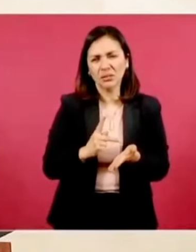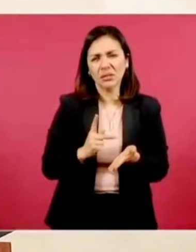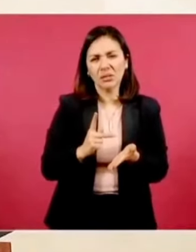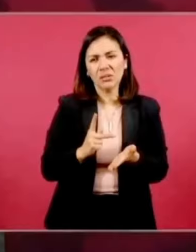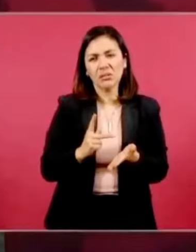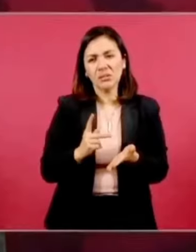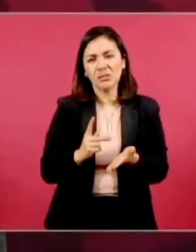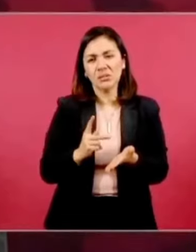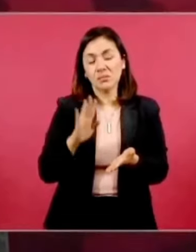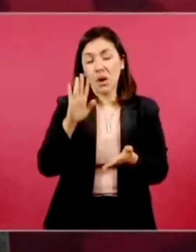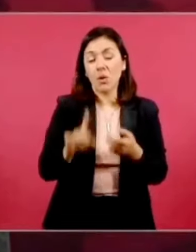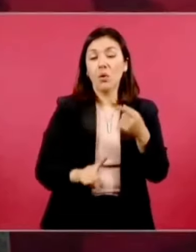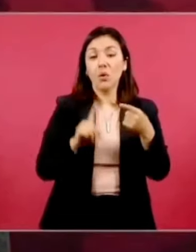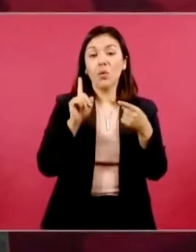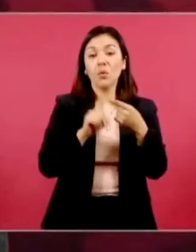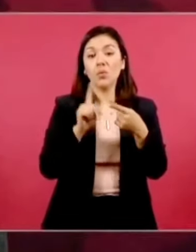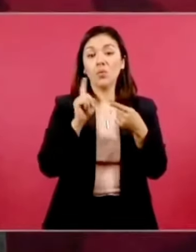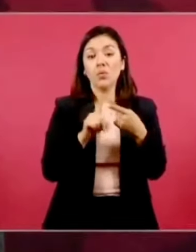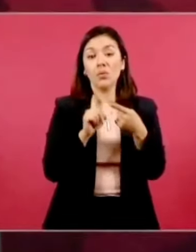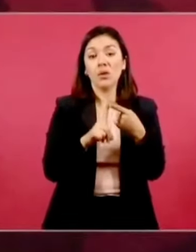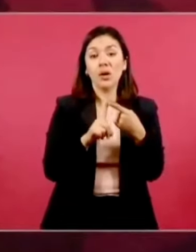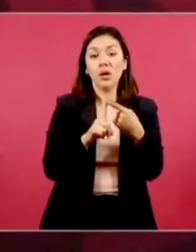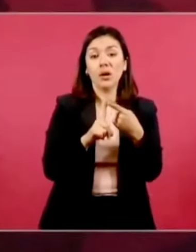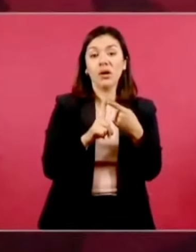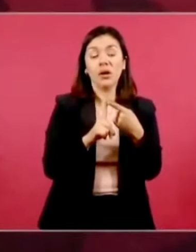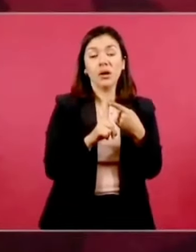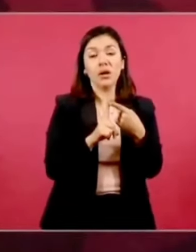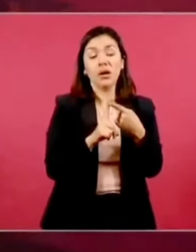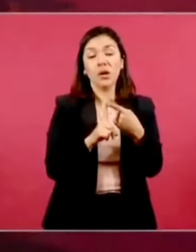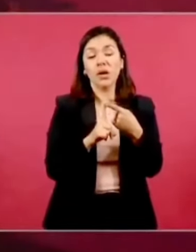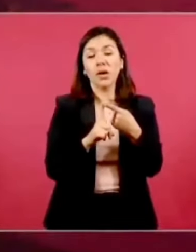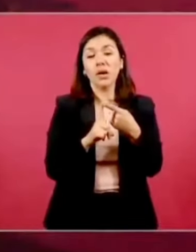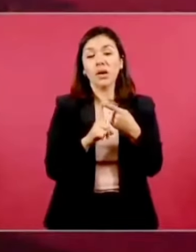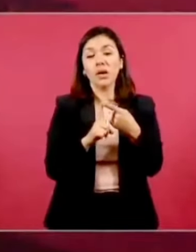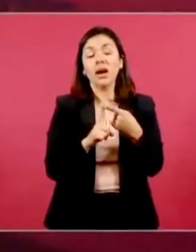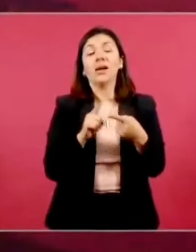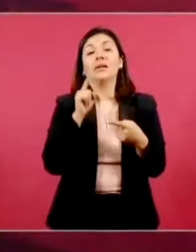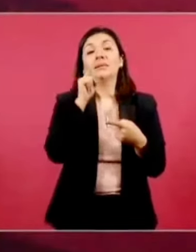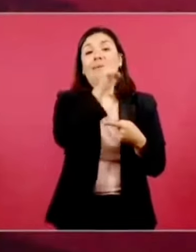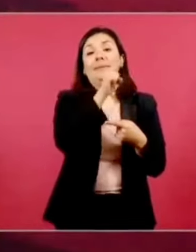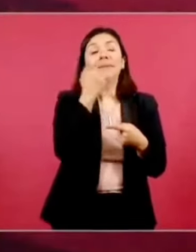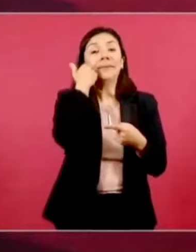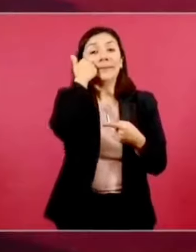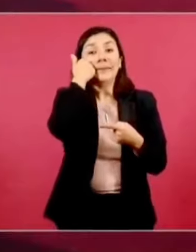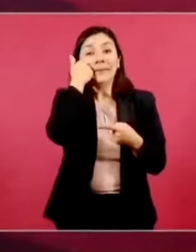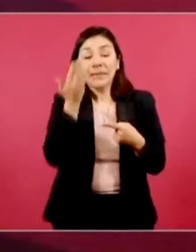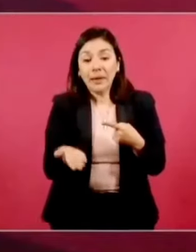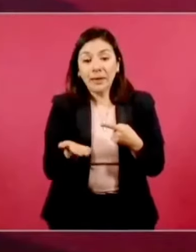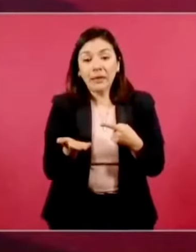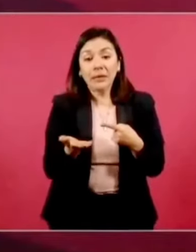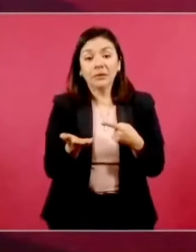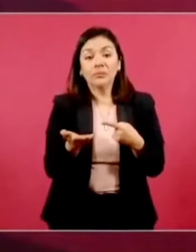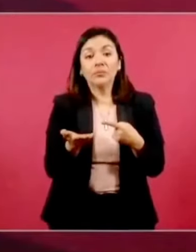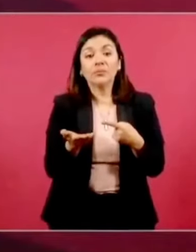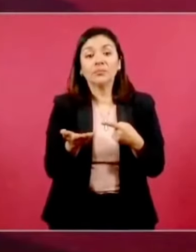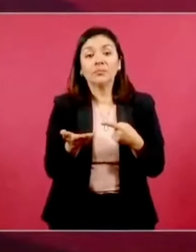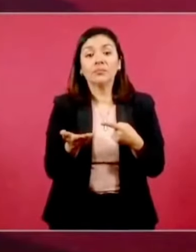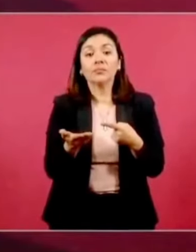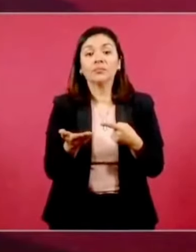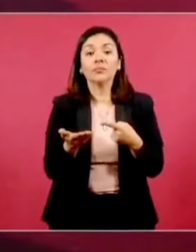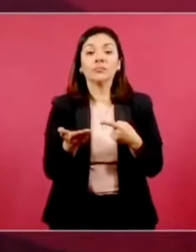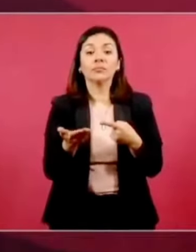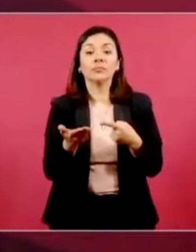Una, cuando tenía la intención de convertir a los